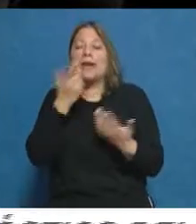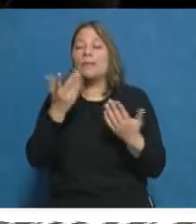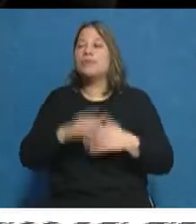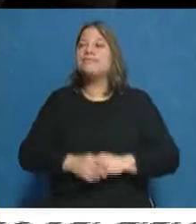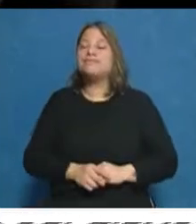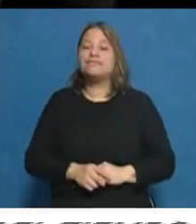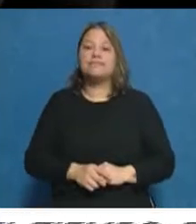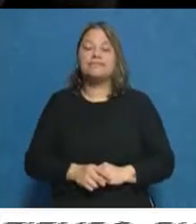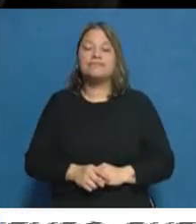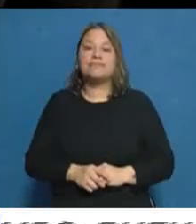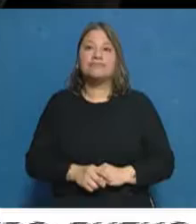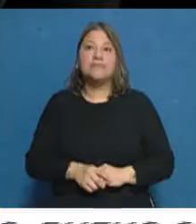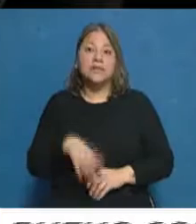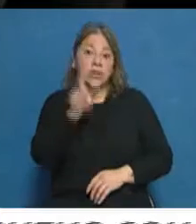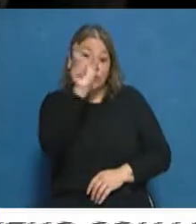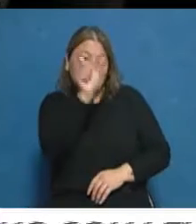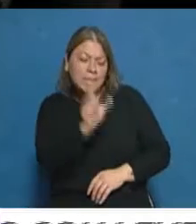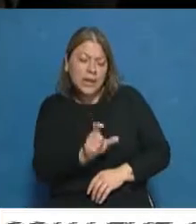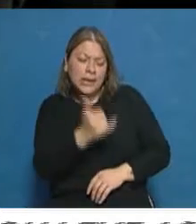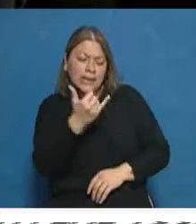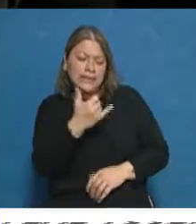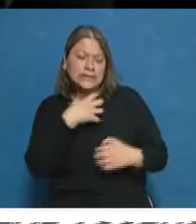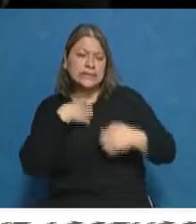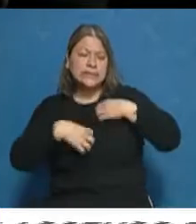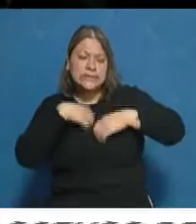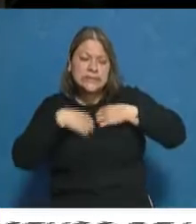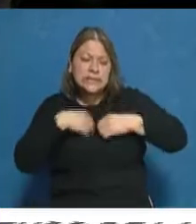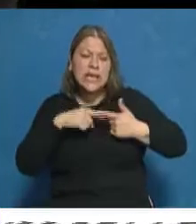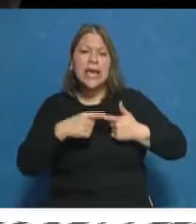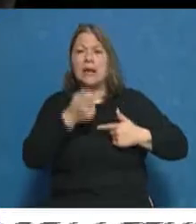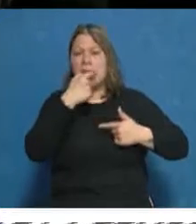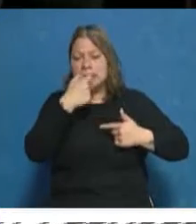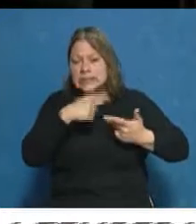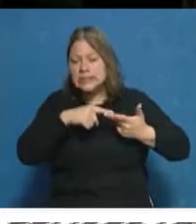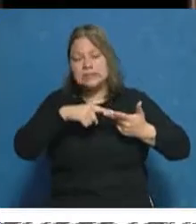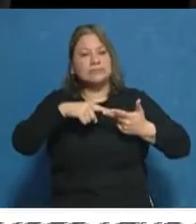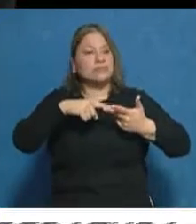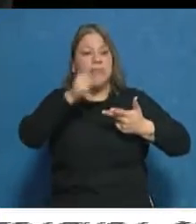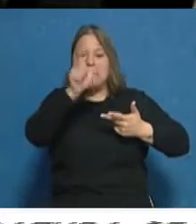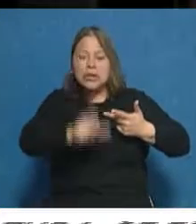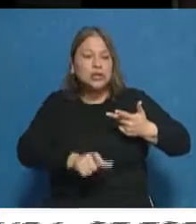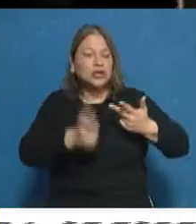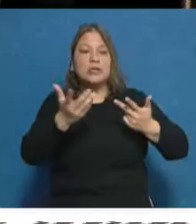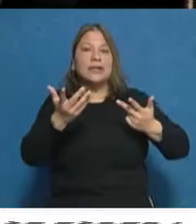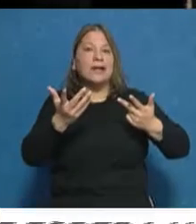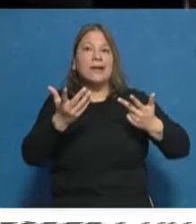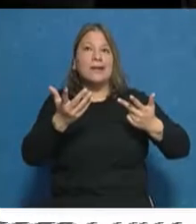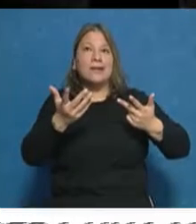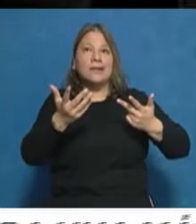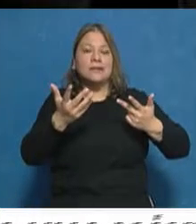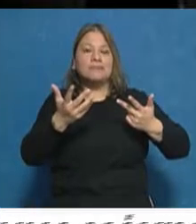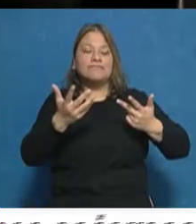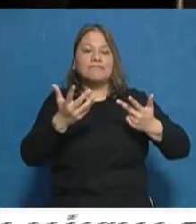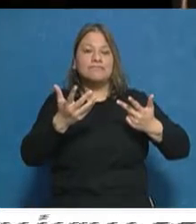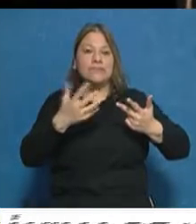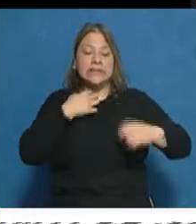persona que presenta signos de estrés, que presenta consumos problemáticos, una persona que presenta un cuadro